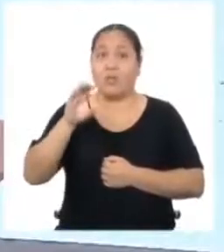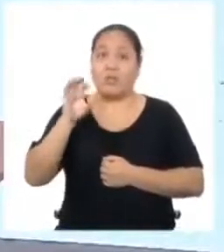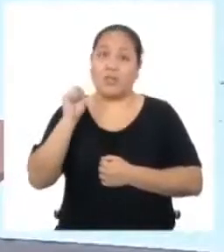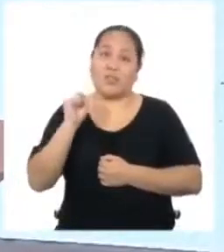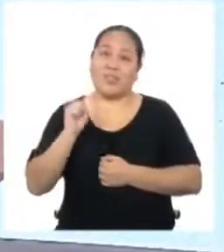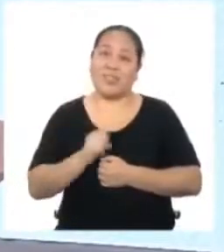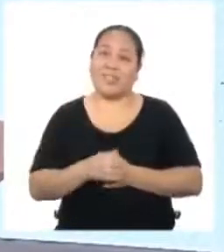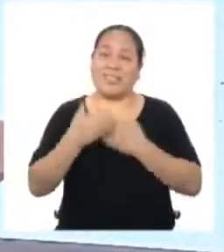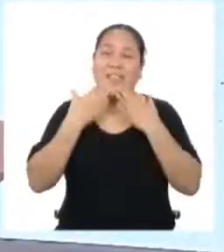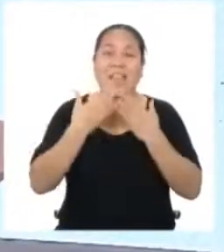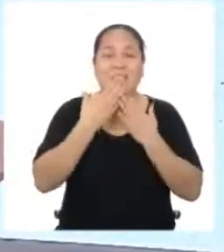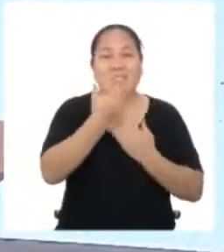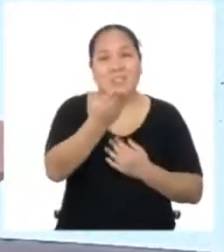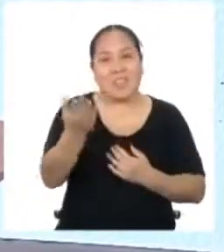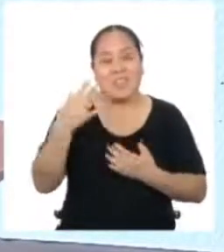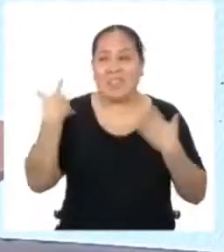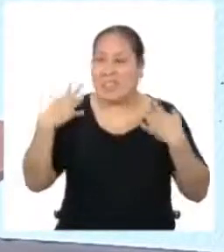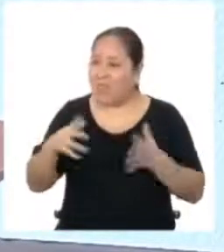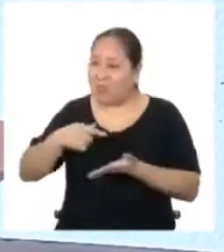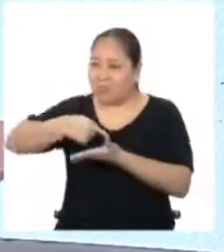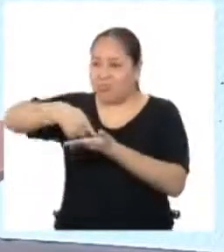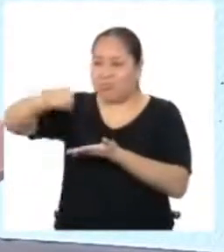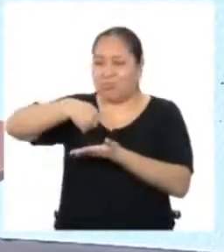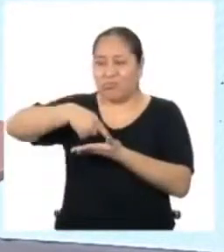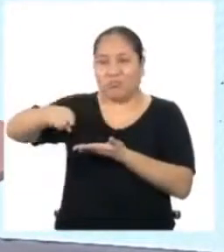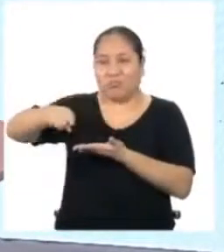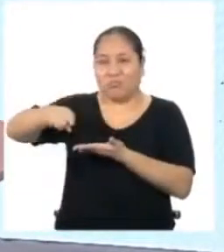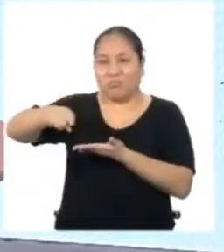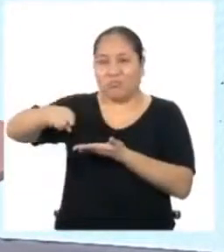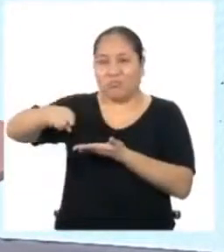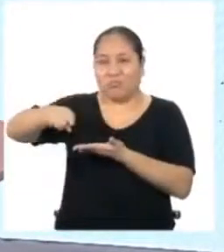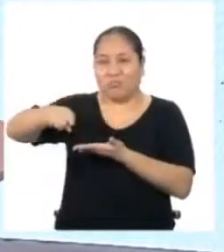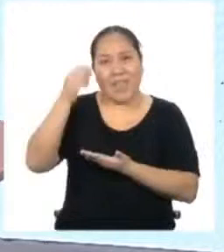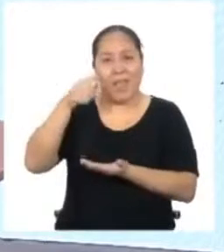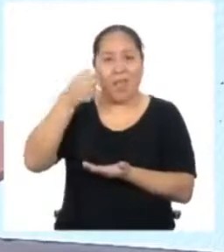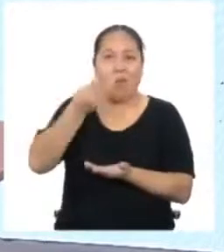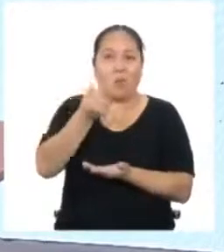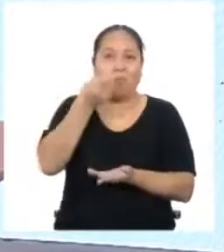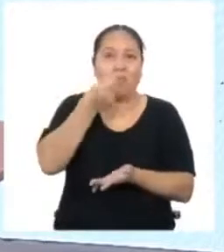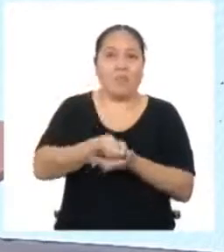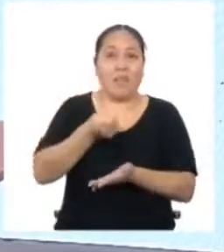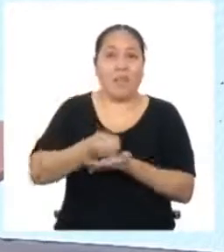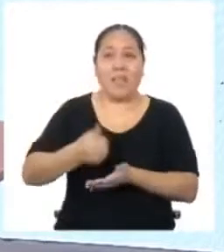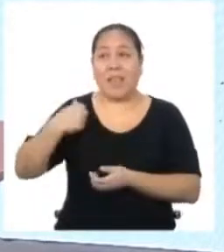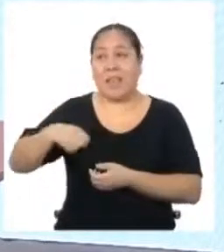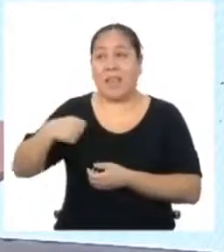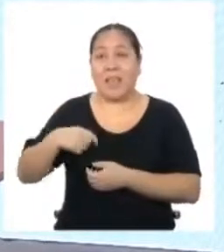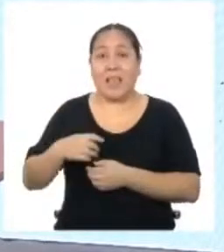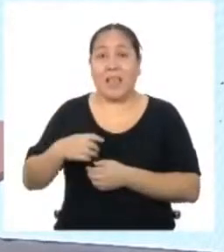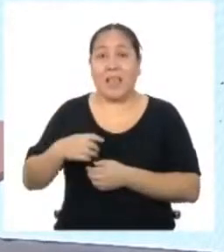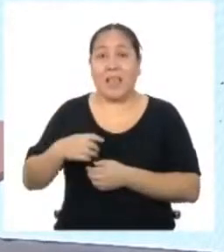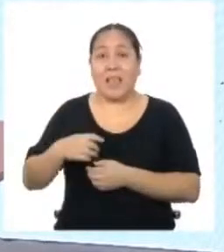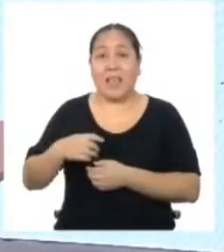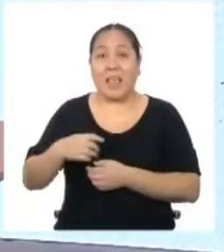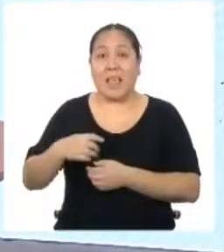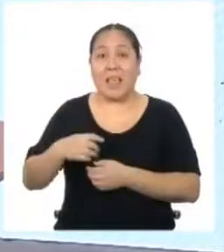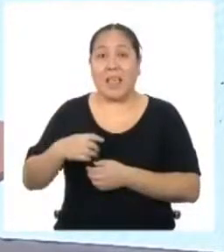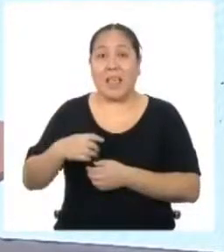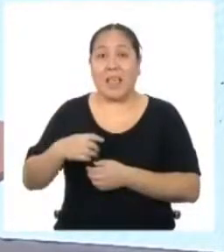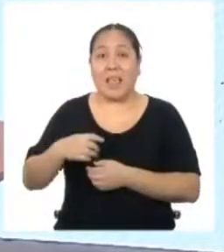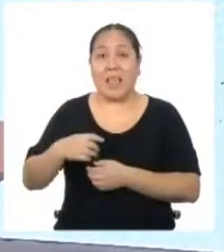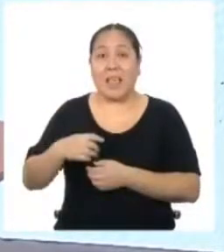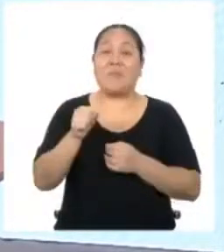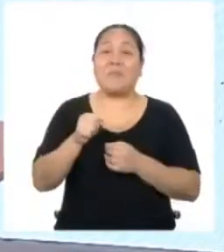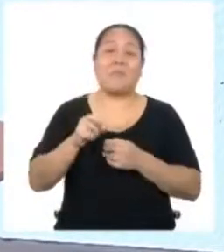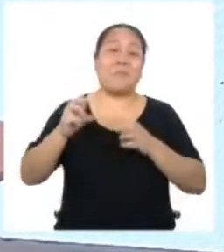Gracias a ustedes ya pude enviarle mi propuesta Con presupuesto y todo al alcalde Pronto las vecinas y los vecinos de mi barrio Podremos hacer